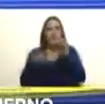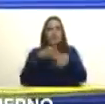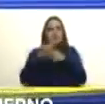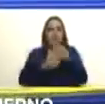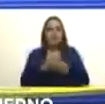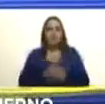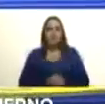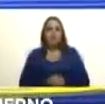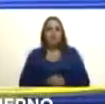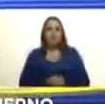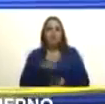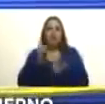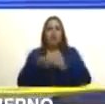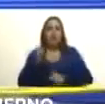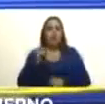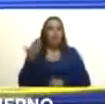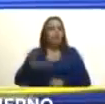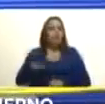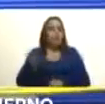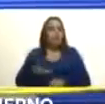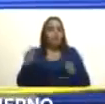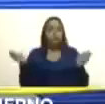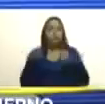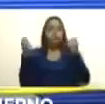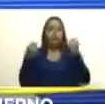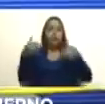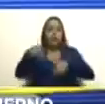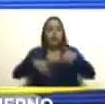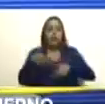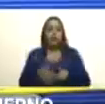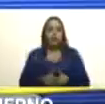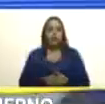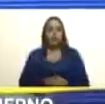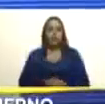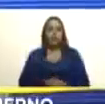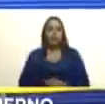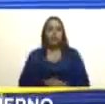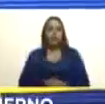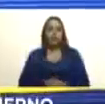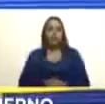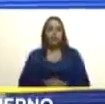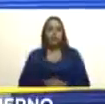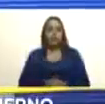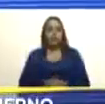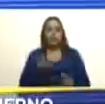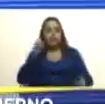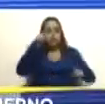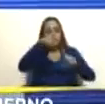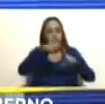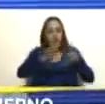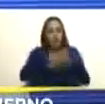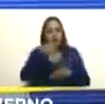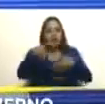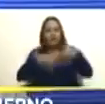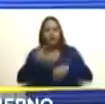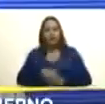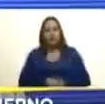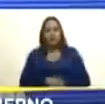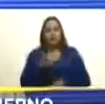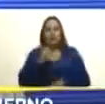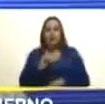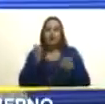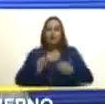si algo tuvo la llamada campaña electoral rumbo al referéndum es que fue un